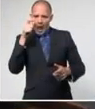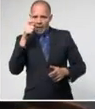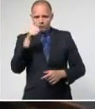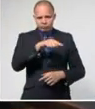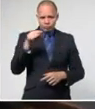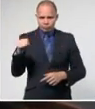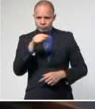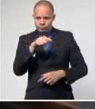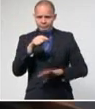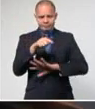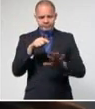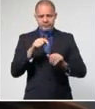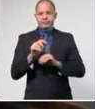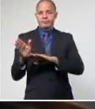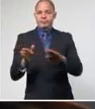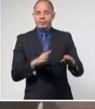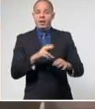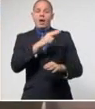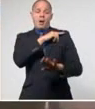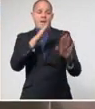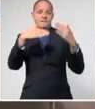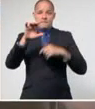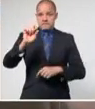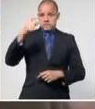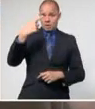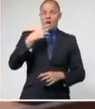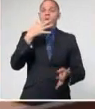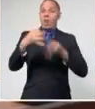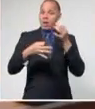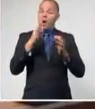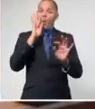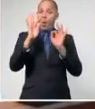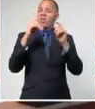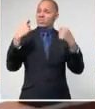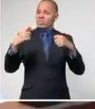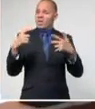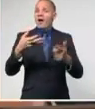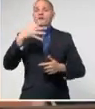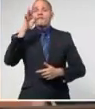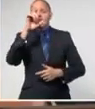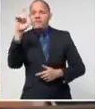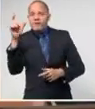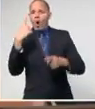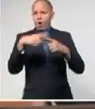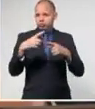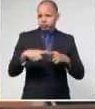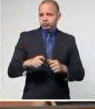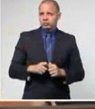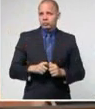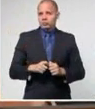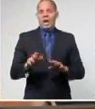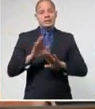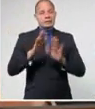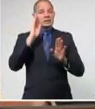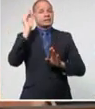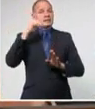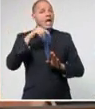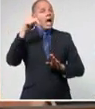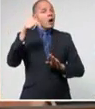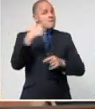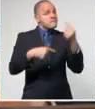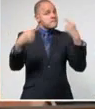instituciones del comercio y la gastronomía de la capital. En particular, se refirió a los centros nocturnos. Si hay un lugar donde tenemos que